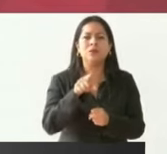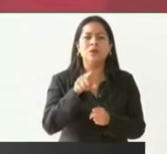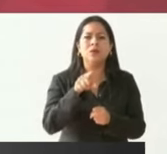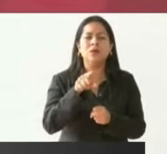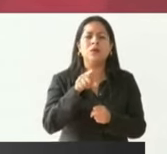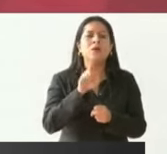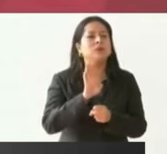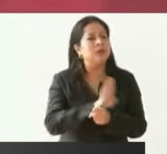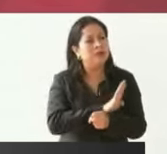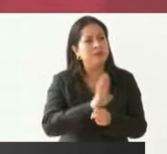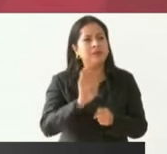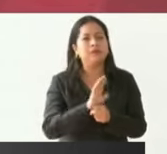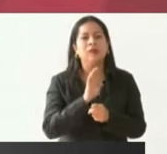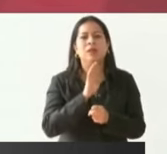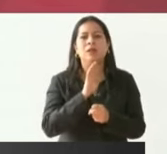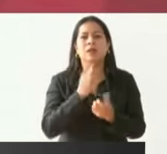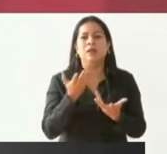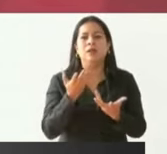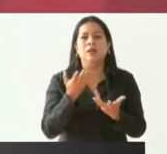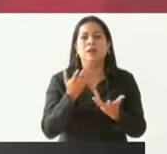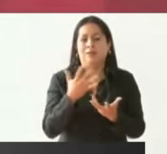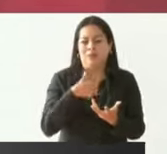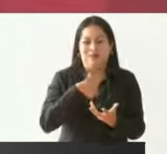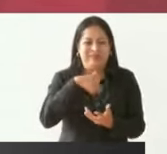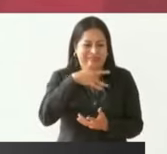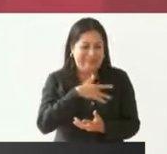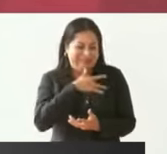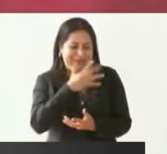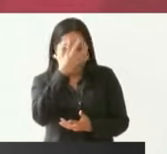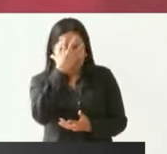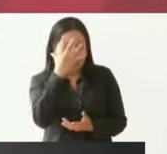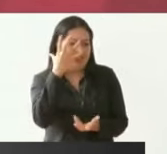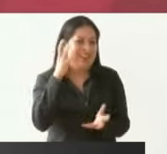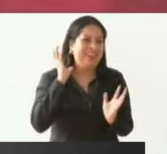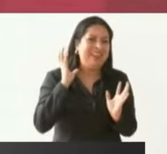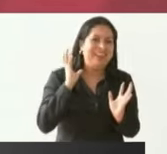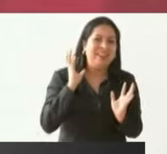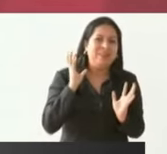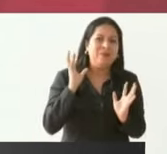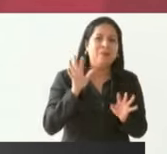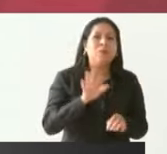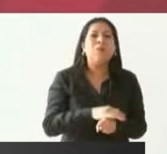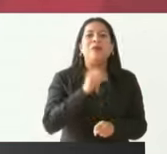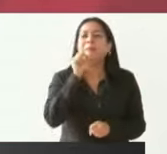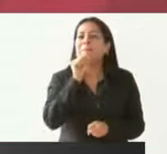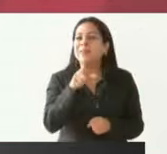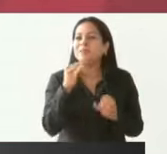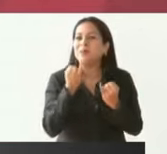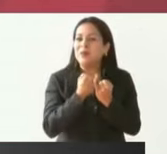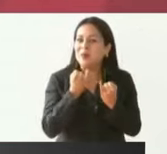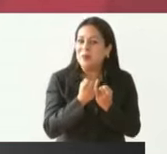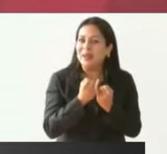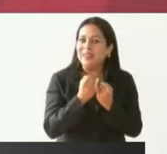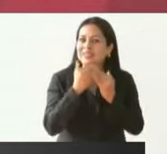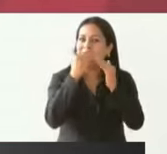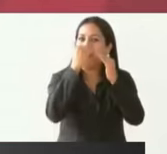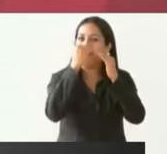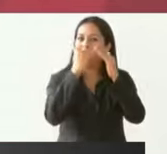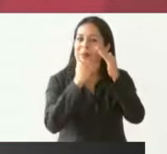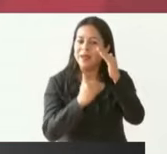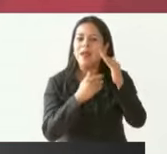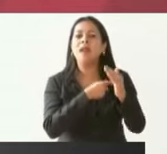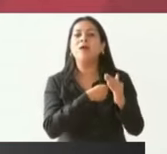beneficiando. Me daría hasta pena, si no fuese porque también se está reduciendo la